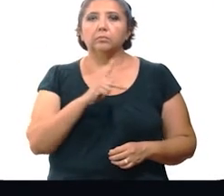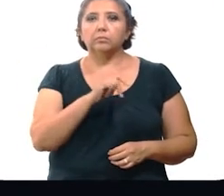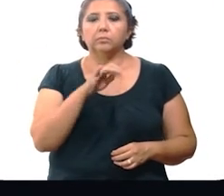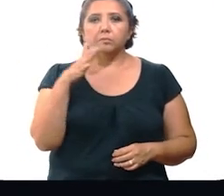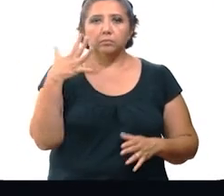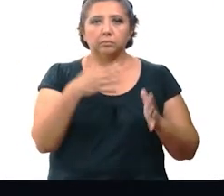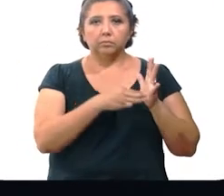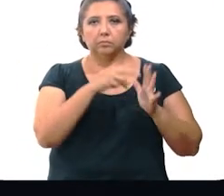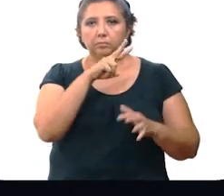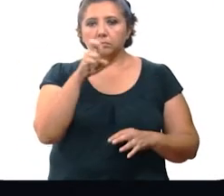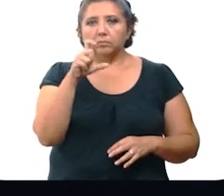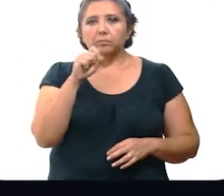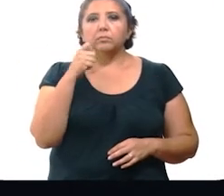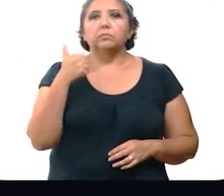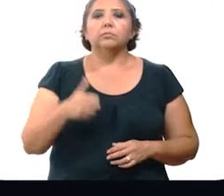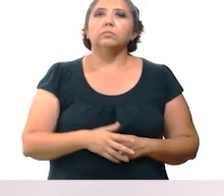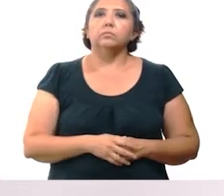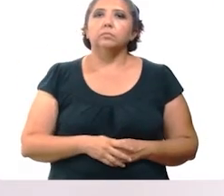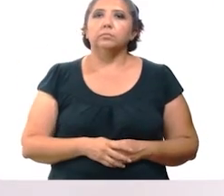poniente 5.226.